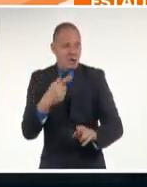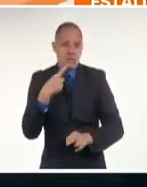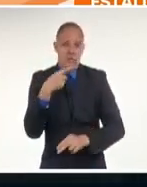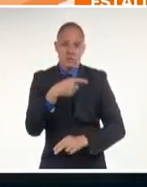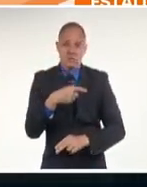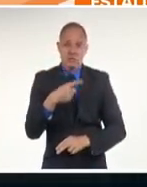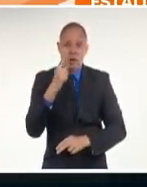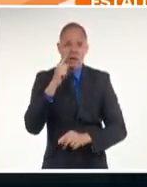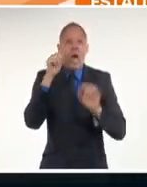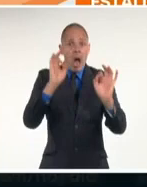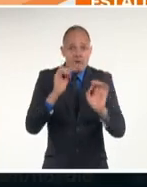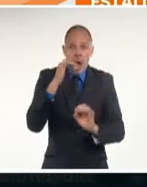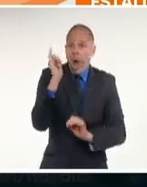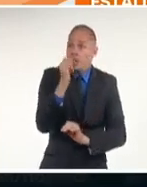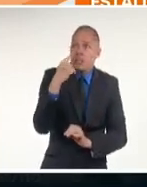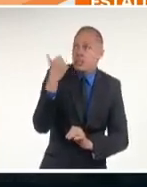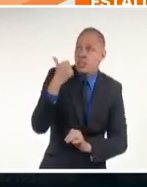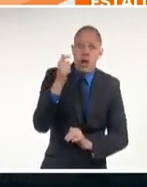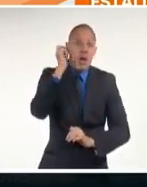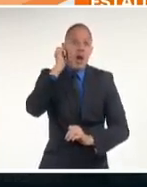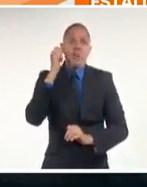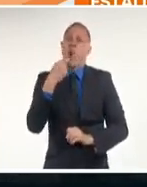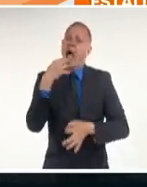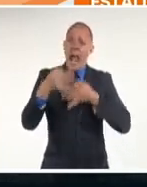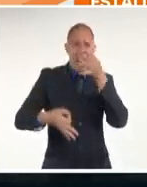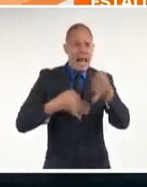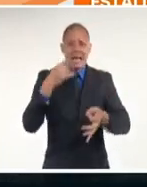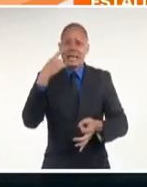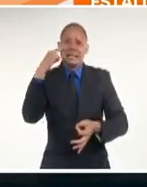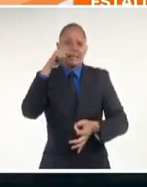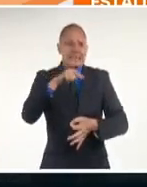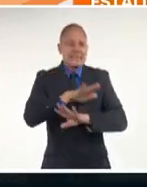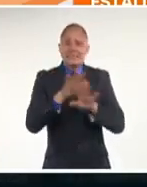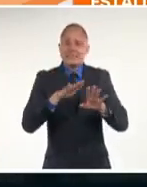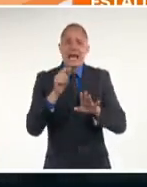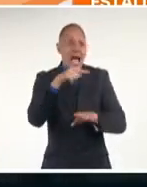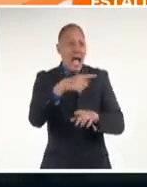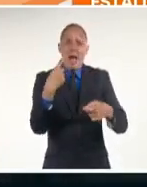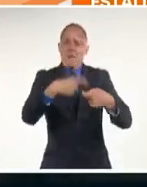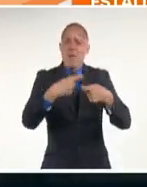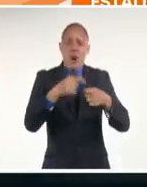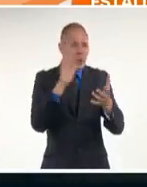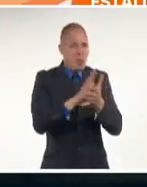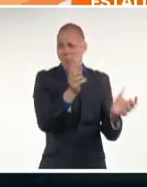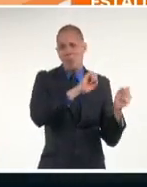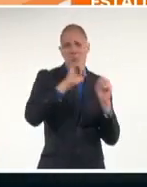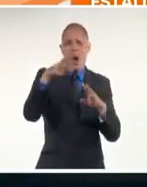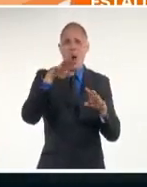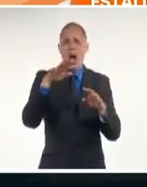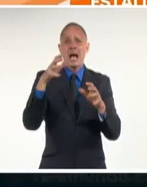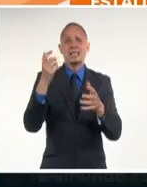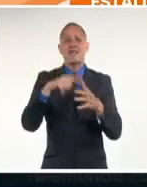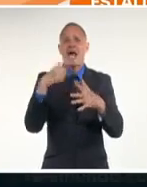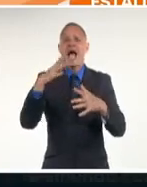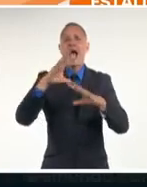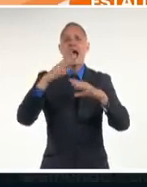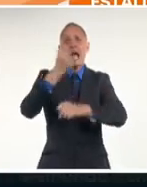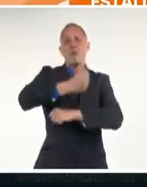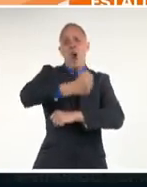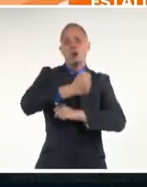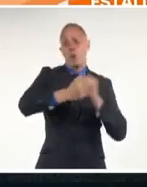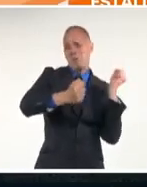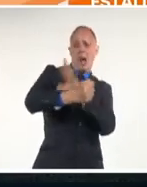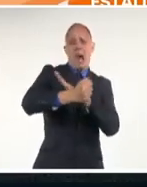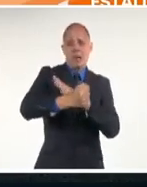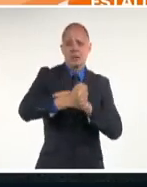En el mismo video, la mujer cuenta que su marido fue arrojado en un camión como si fuera un animal y se lo llevaron detenido. El hombre